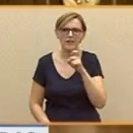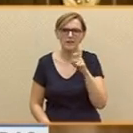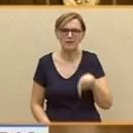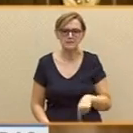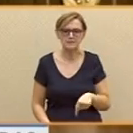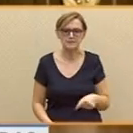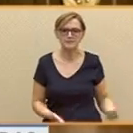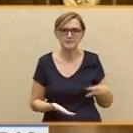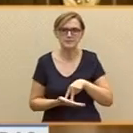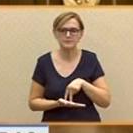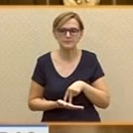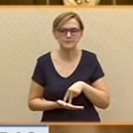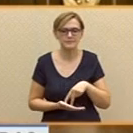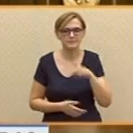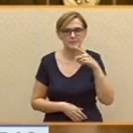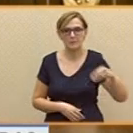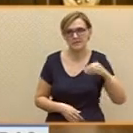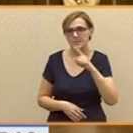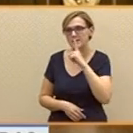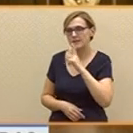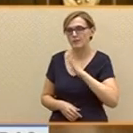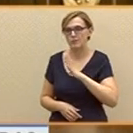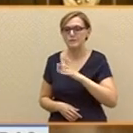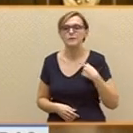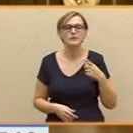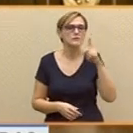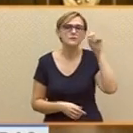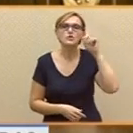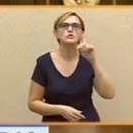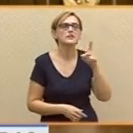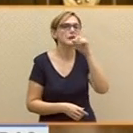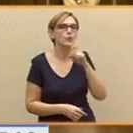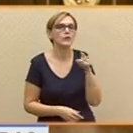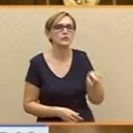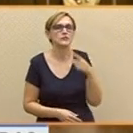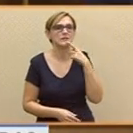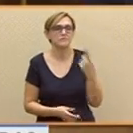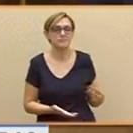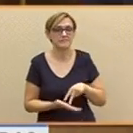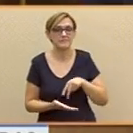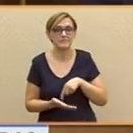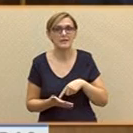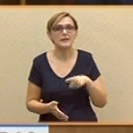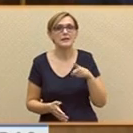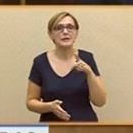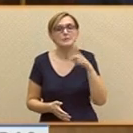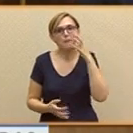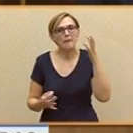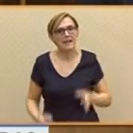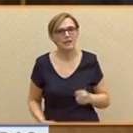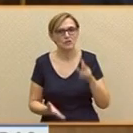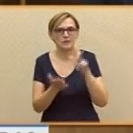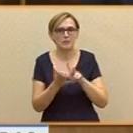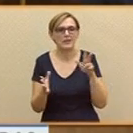le advertí de los peligros de la hipoteca naranja. Supongo que